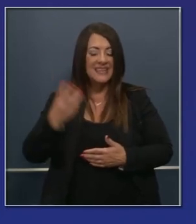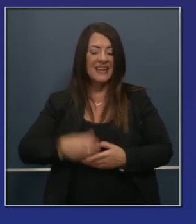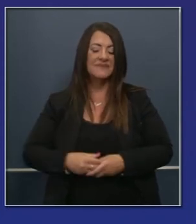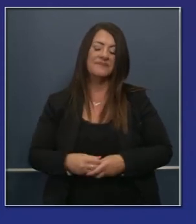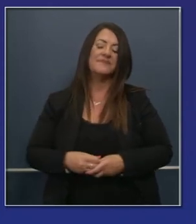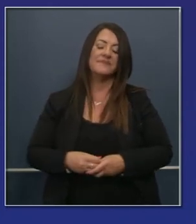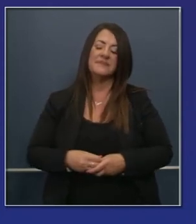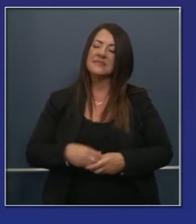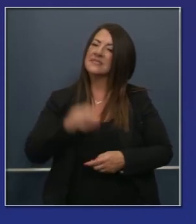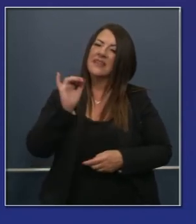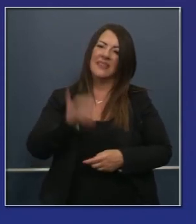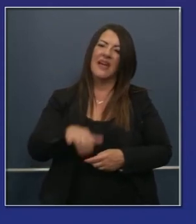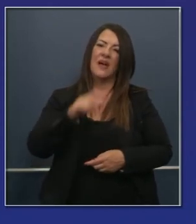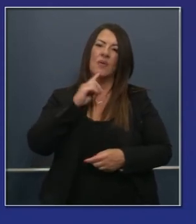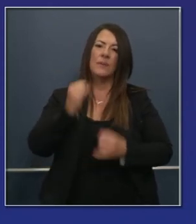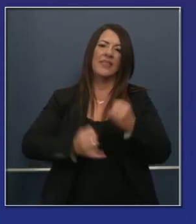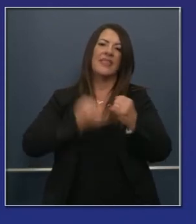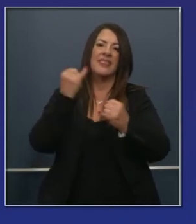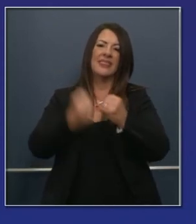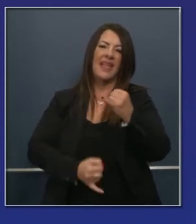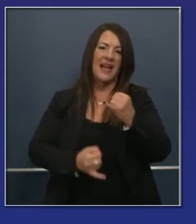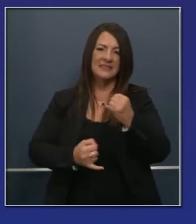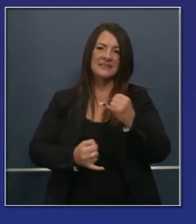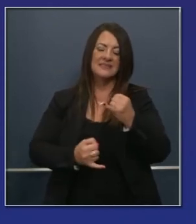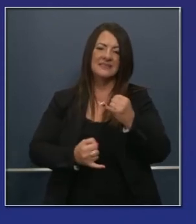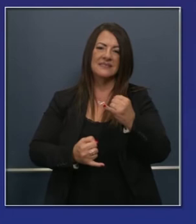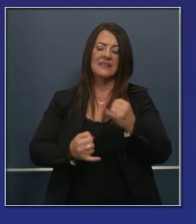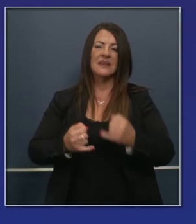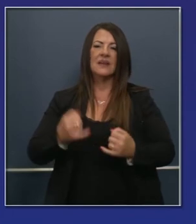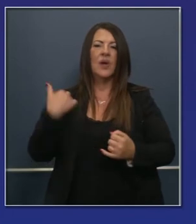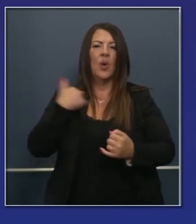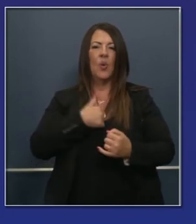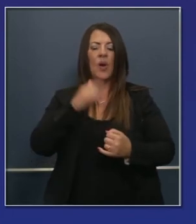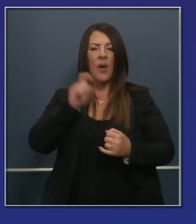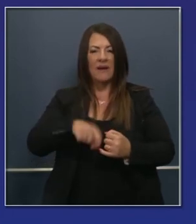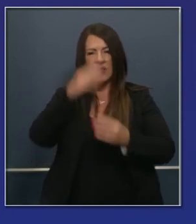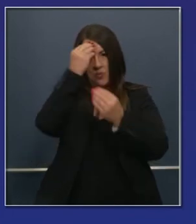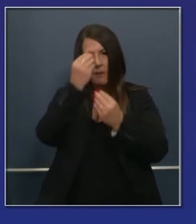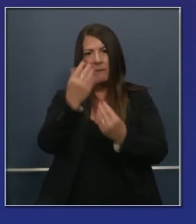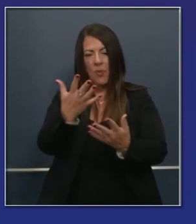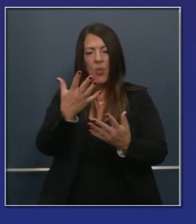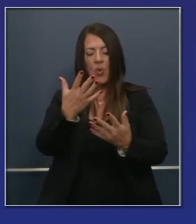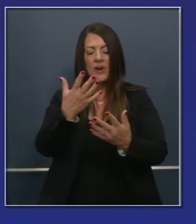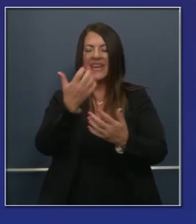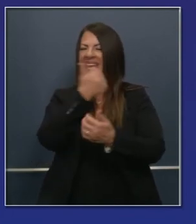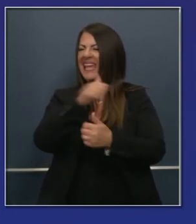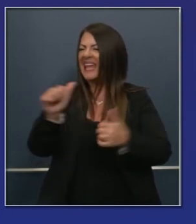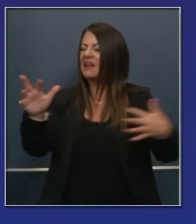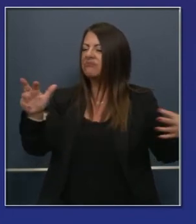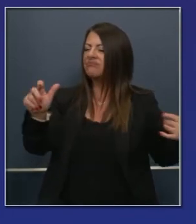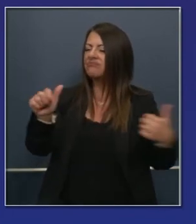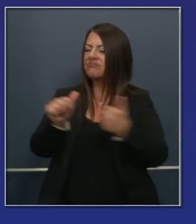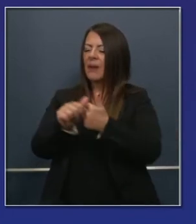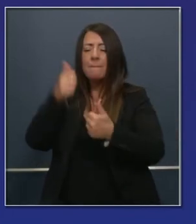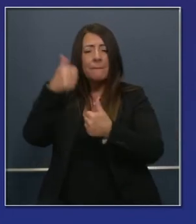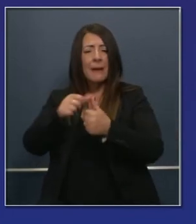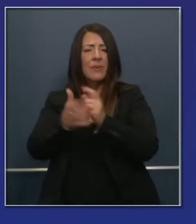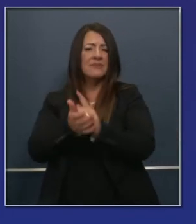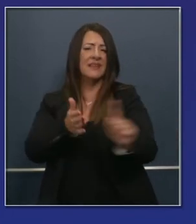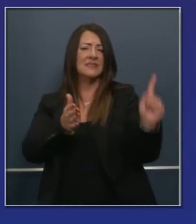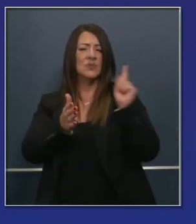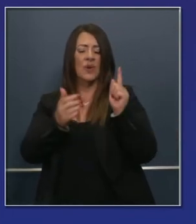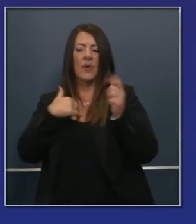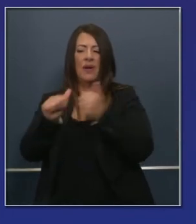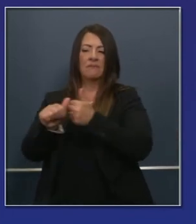consideren que este será el último día que tendremos que reportar los casos acumulados o